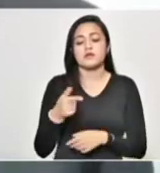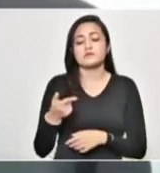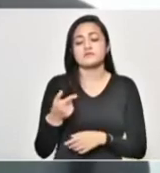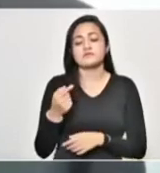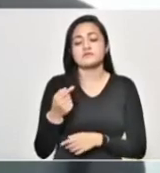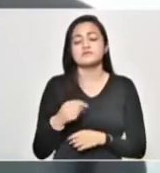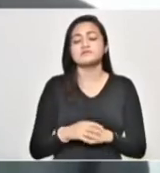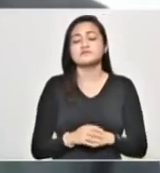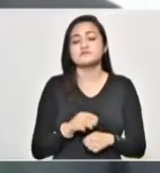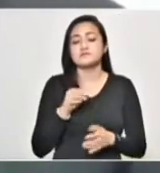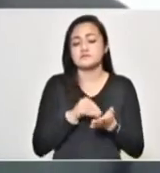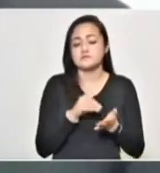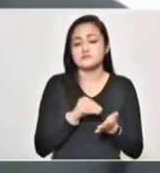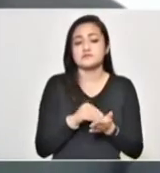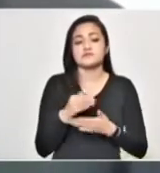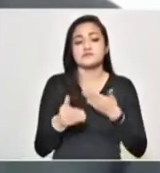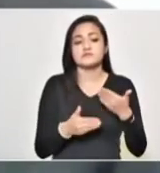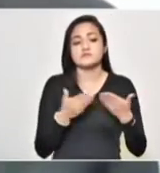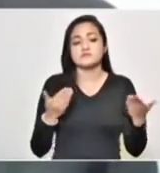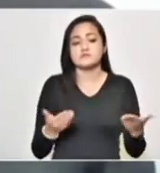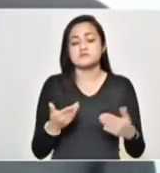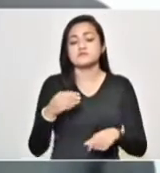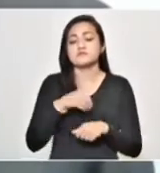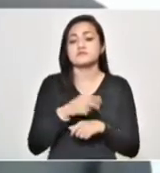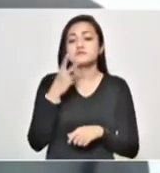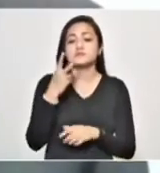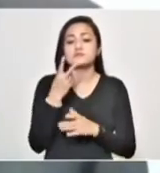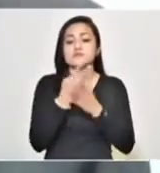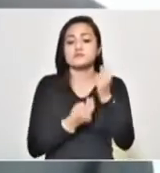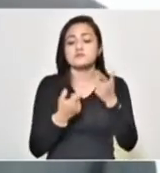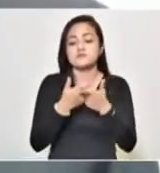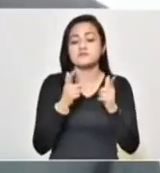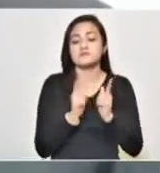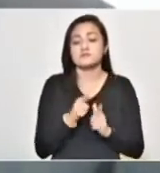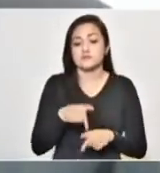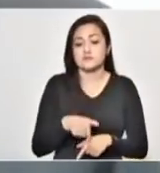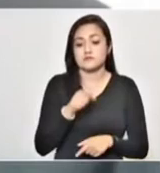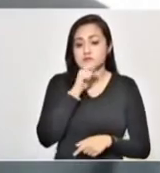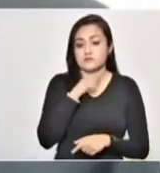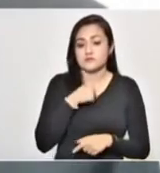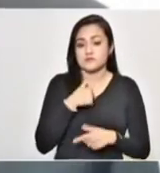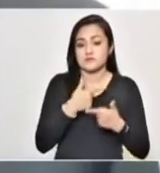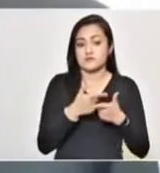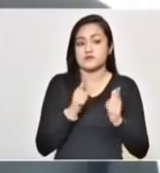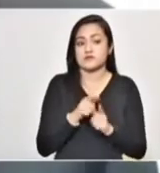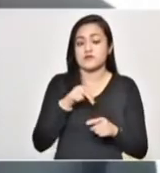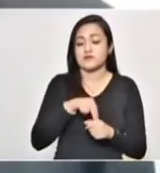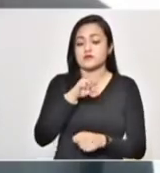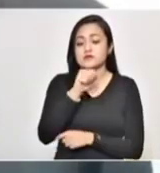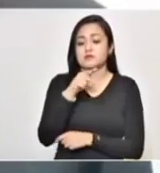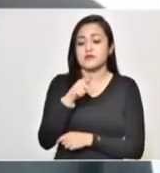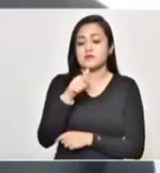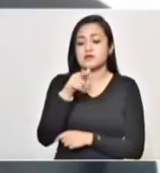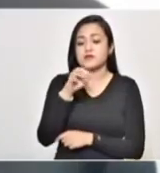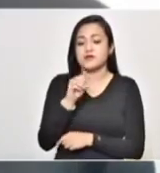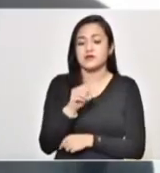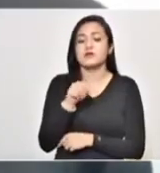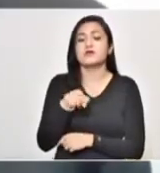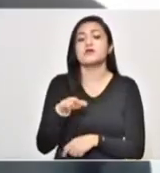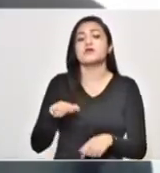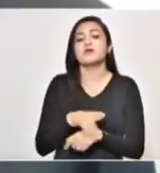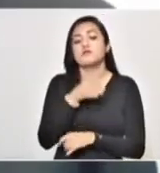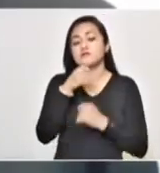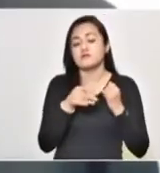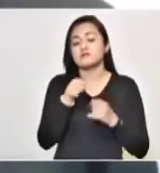De manera permanente se encuentran asignadas dos brigadas de esta dirección general en San Pablo Xochimewacán con la finalidad de